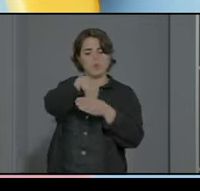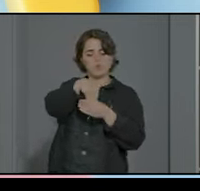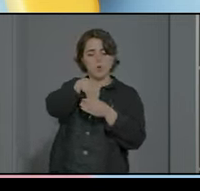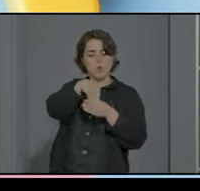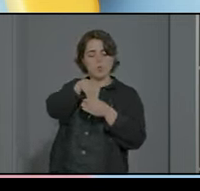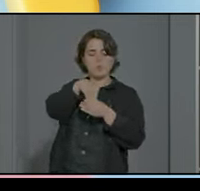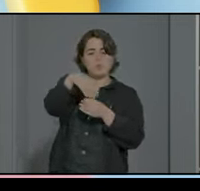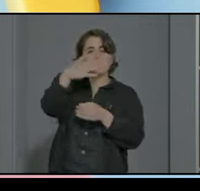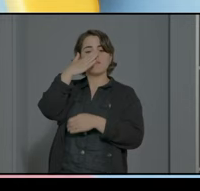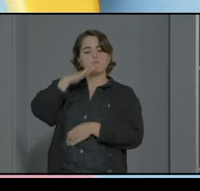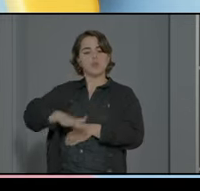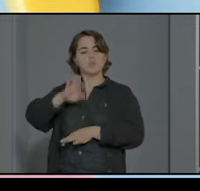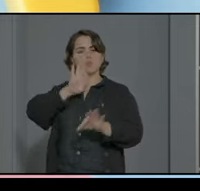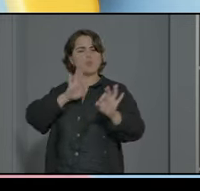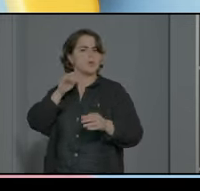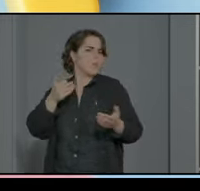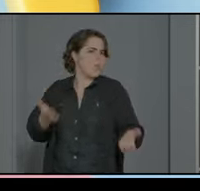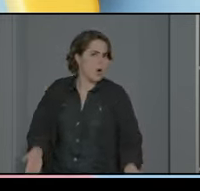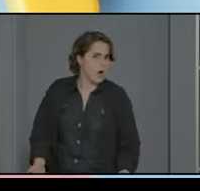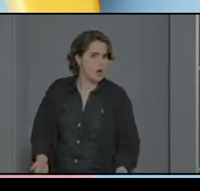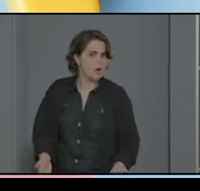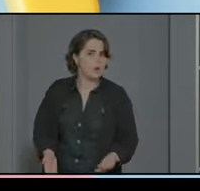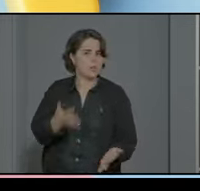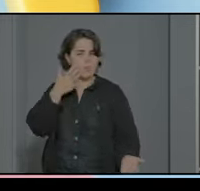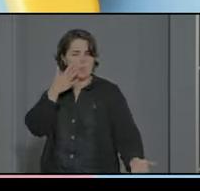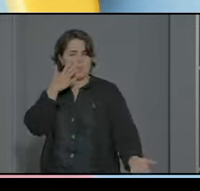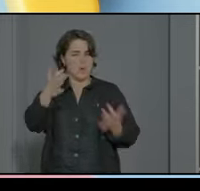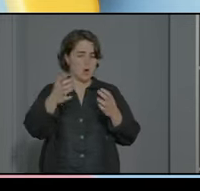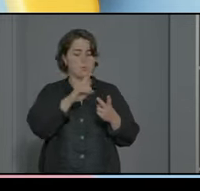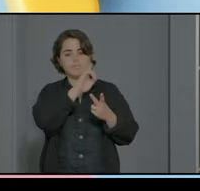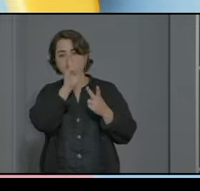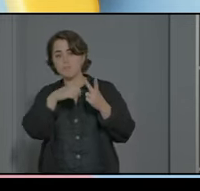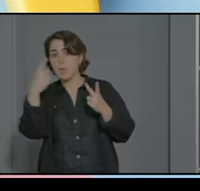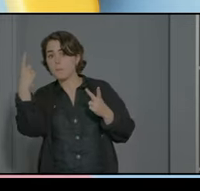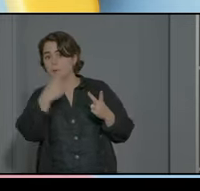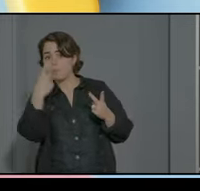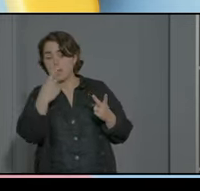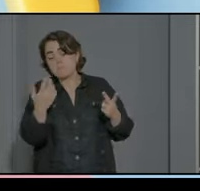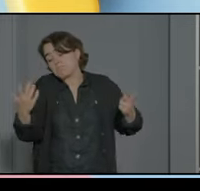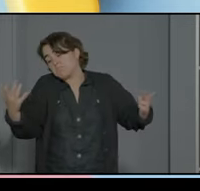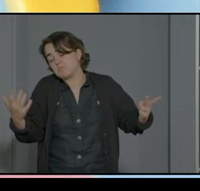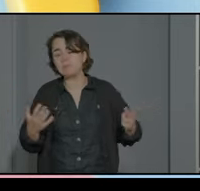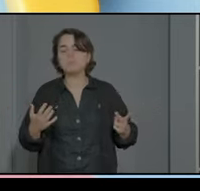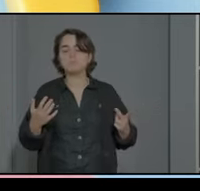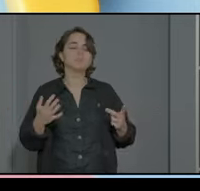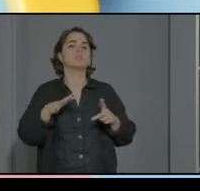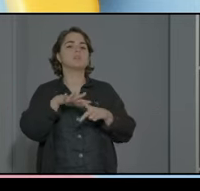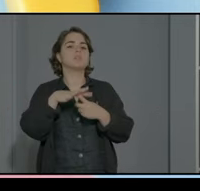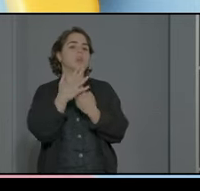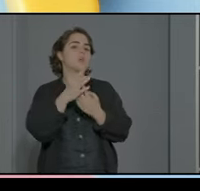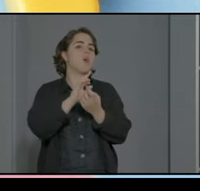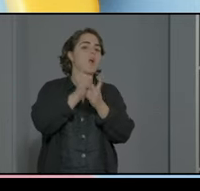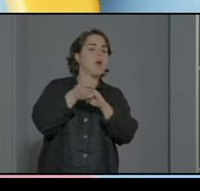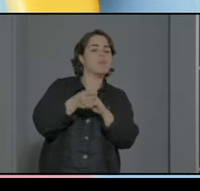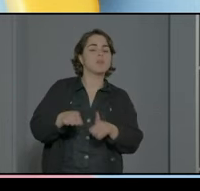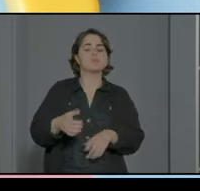porcentaje en infantil? muy significativo ¿en primaria? bueno aquí ya va cambiando en función de si estamos